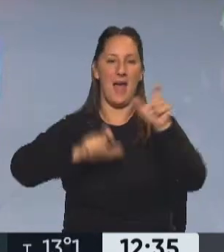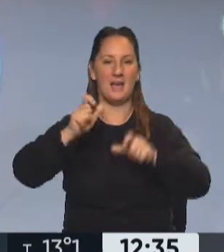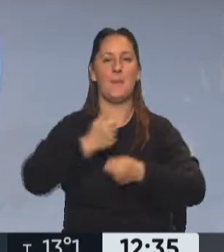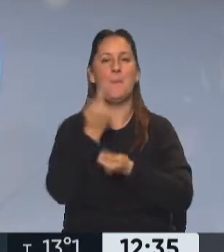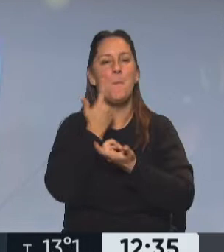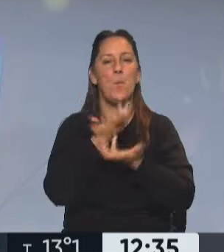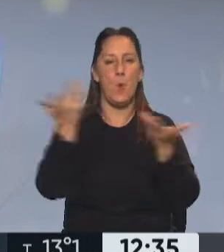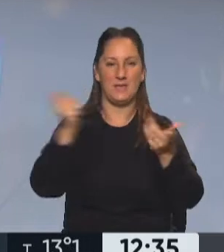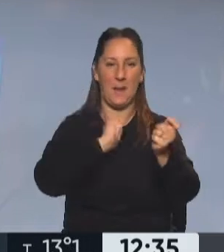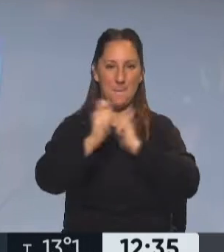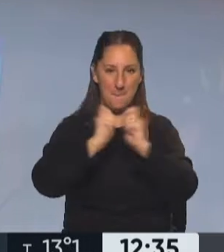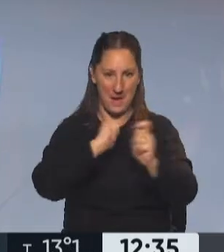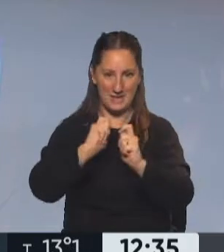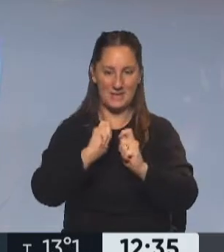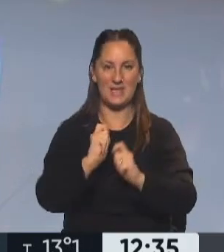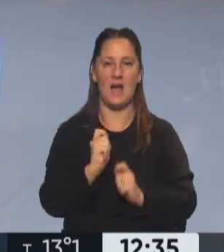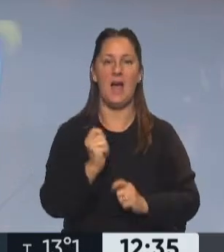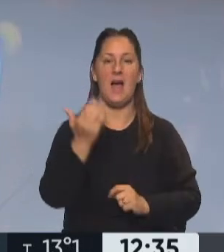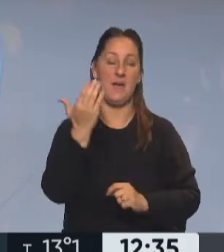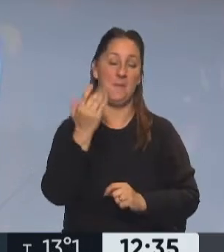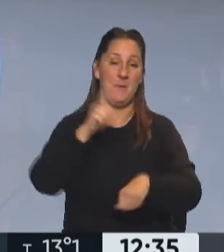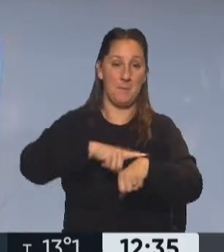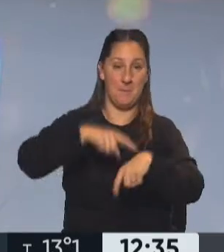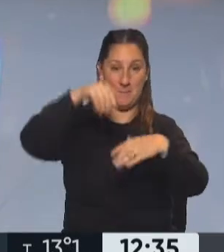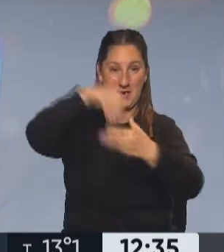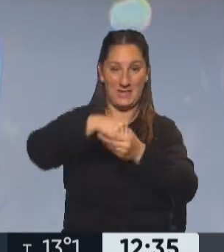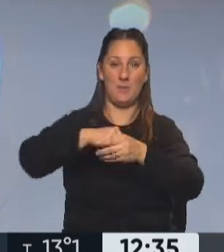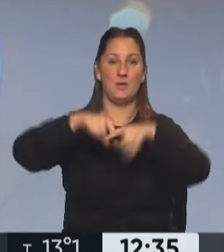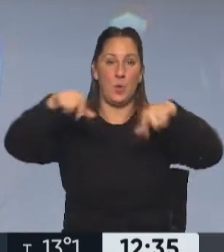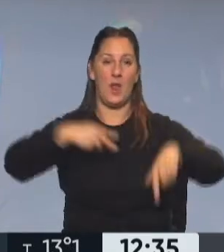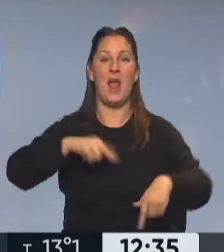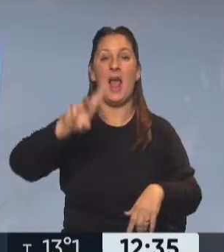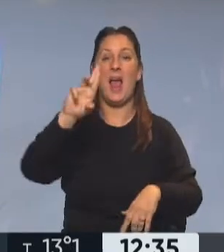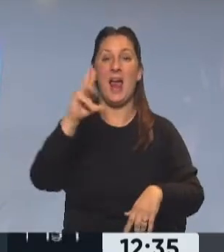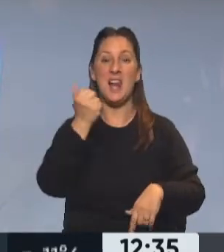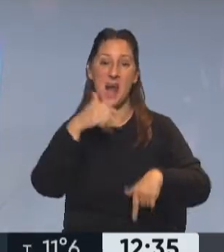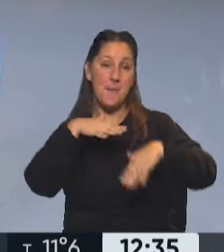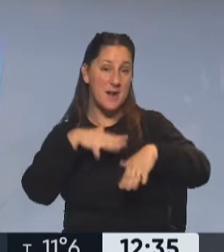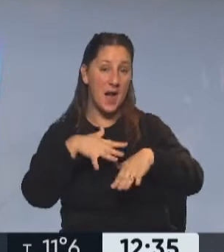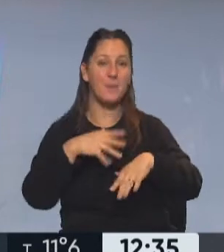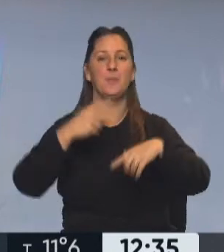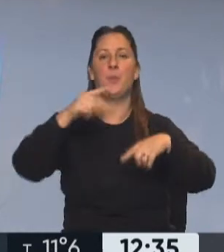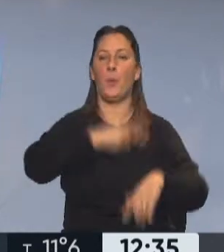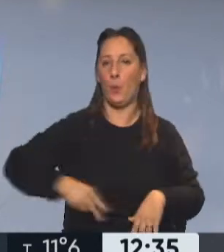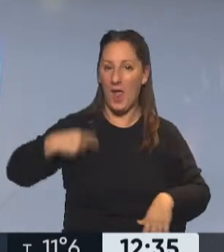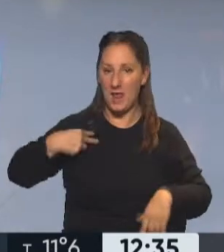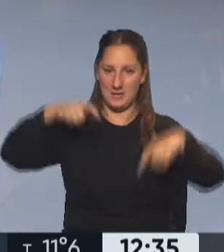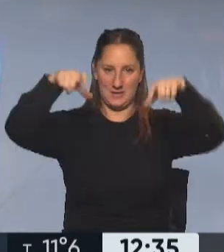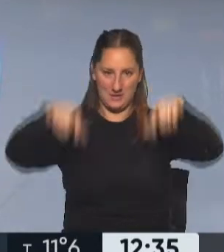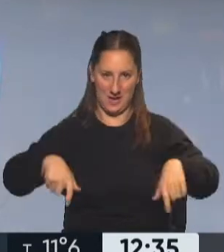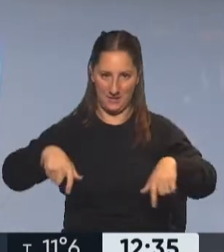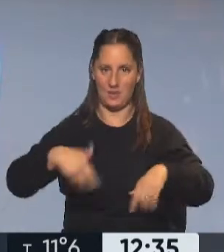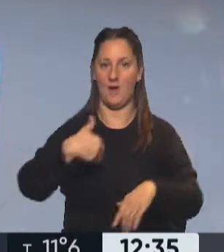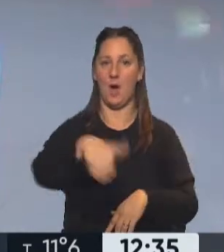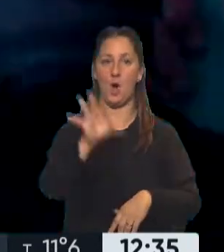de su exponencia, su participación en Vélez. El rap llena Vélez el 6 de octubre. Duki estuvo con la televisión